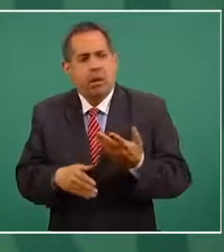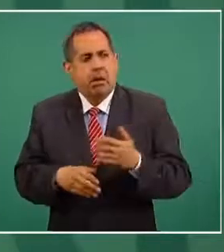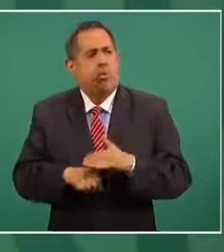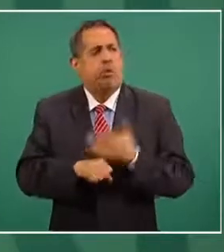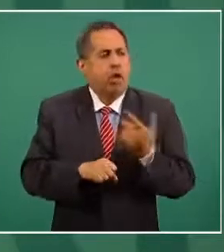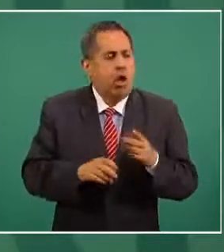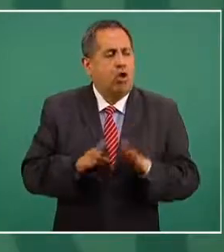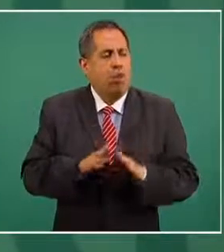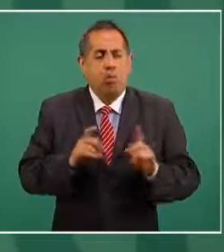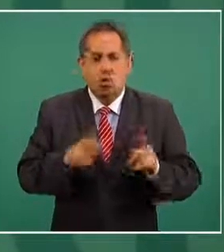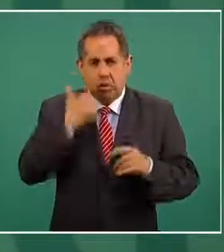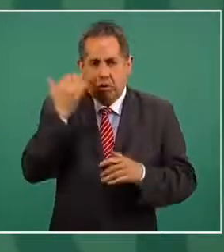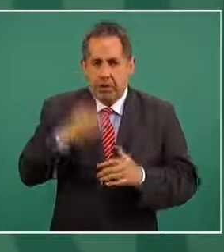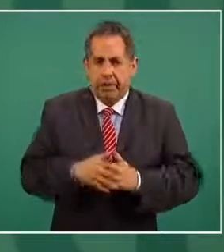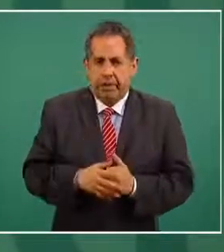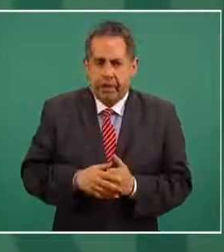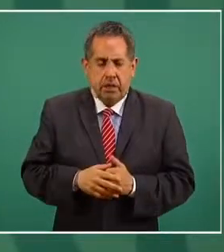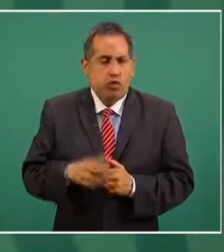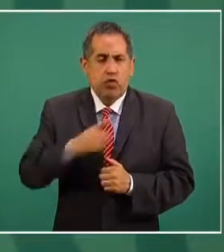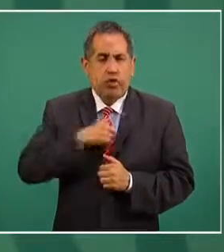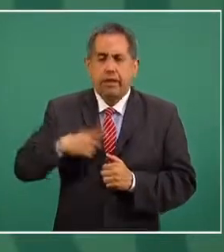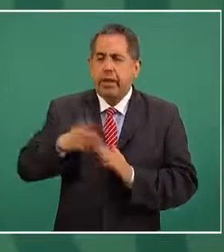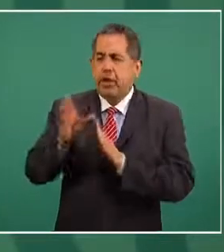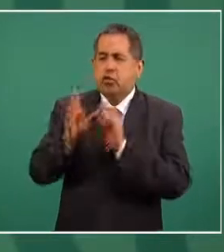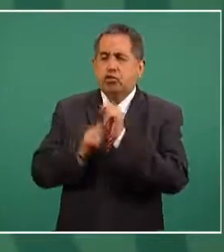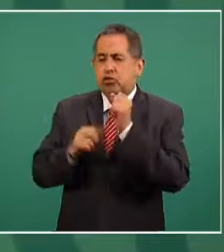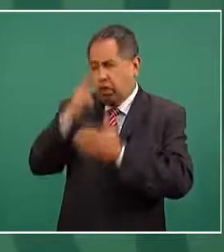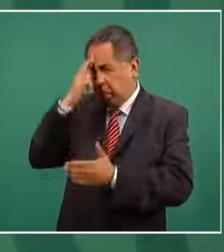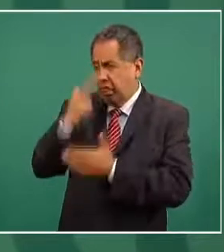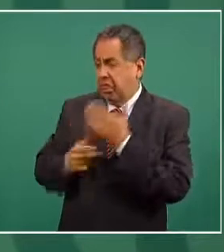condiciones que no se viole nuestra constitución